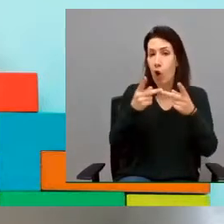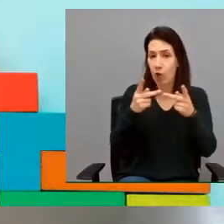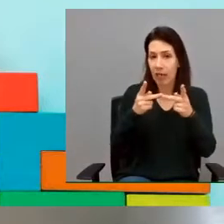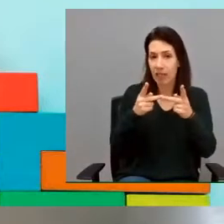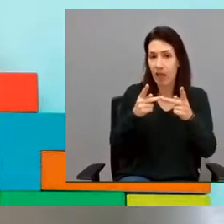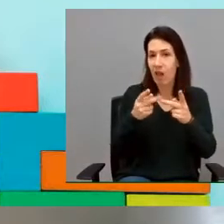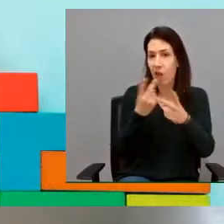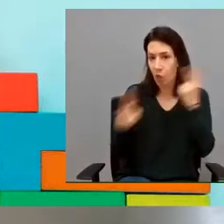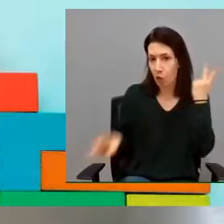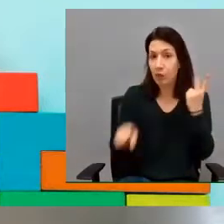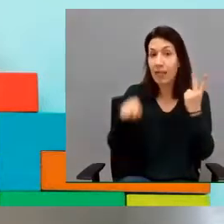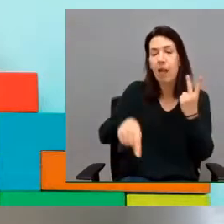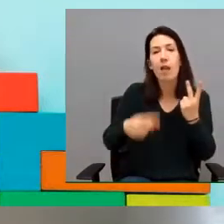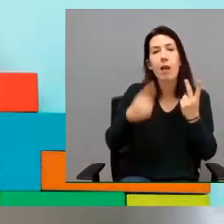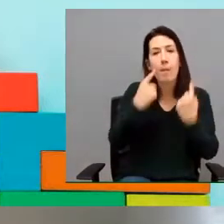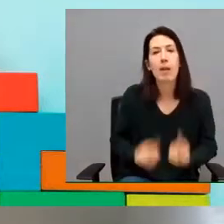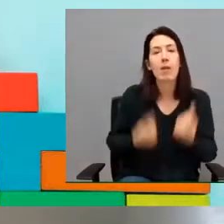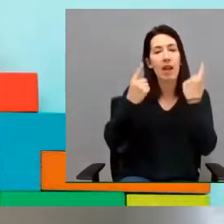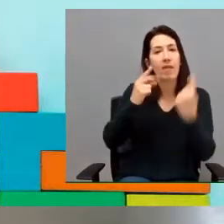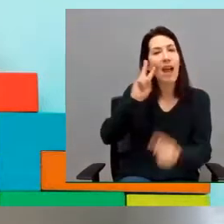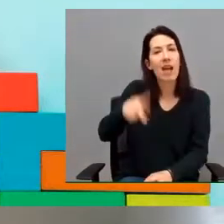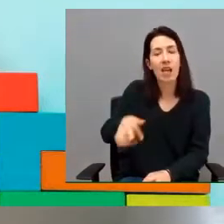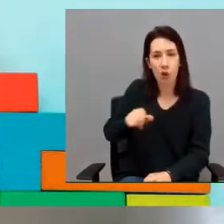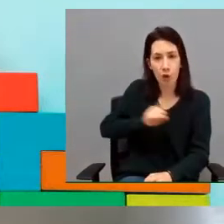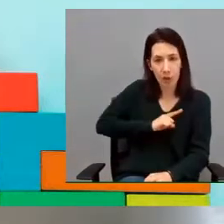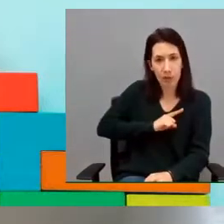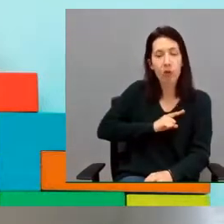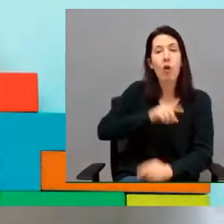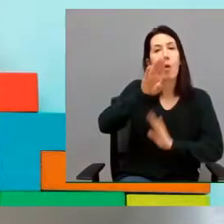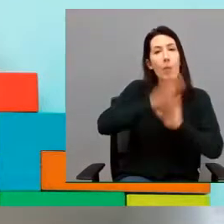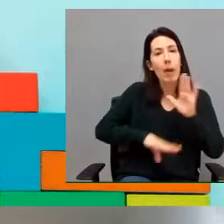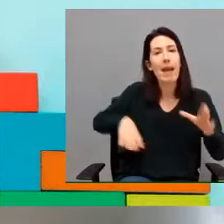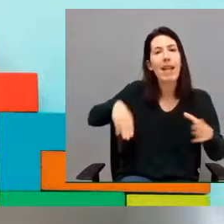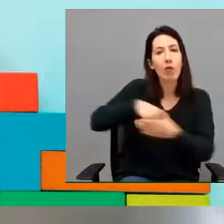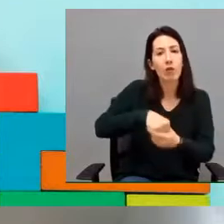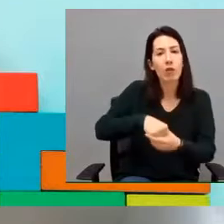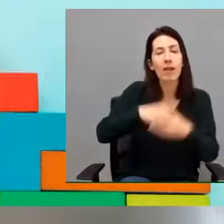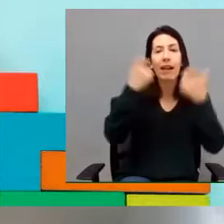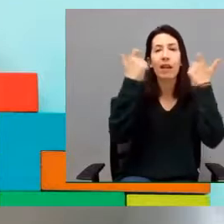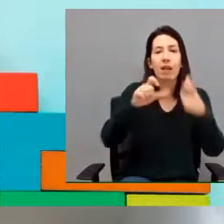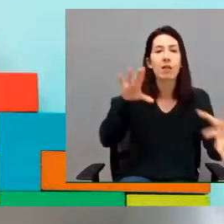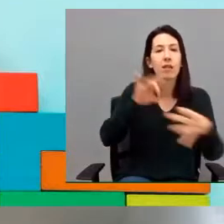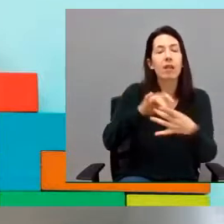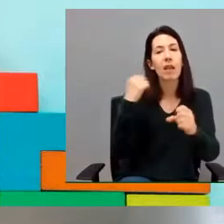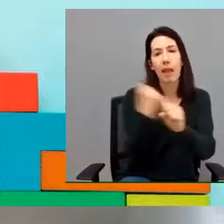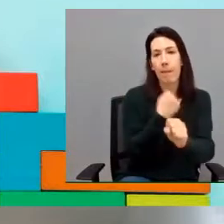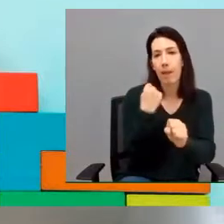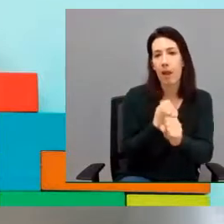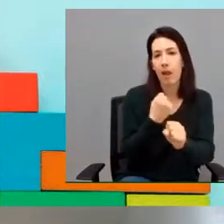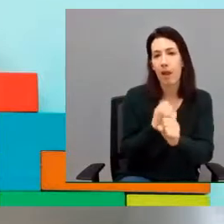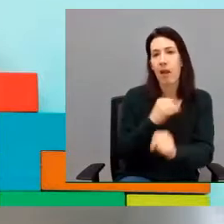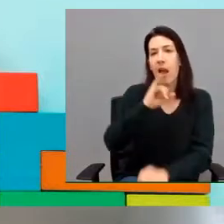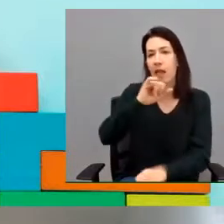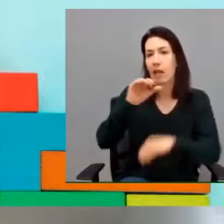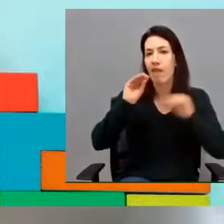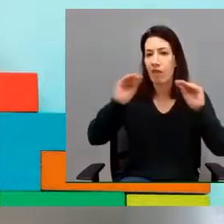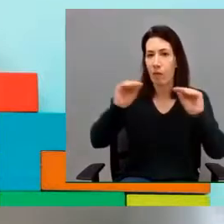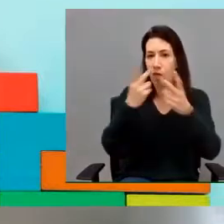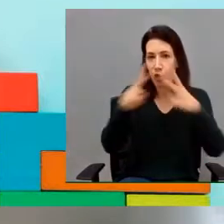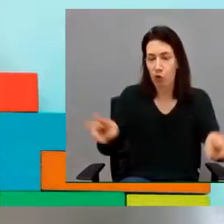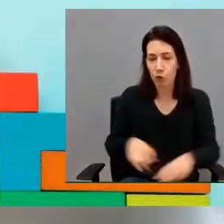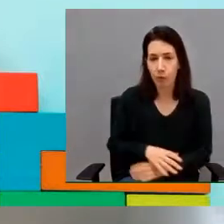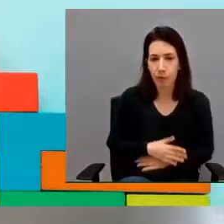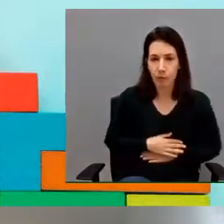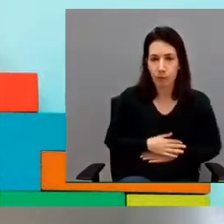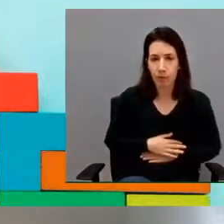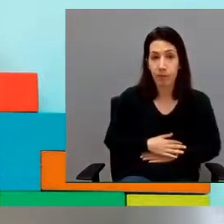reconocimiento de programas inclusivos en la categoría de empleo y de formación. En el